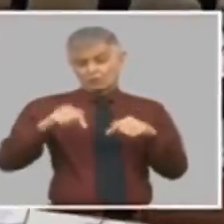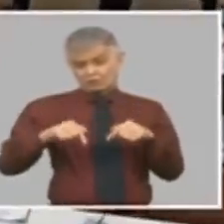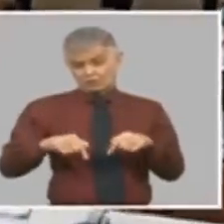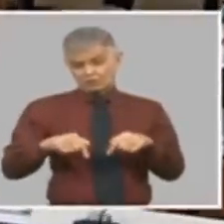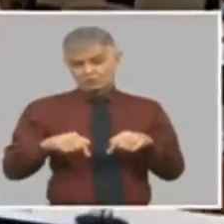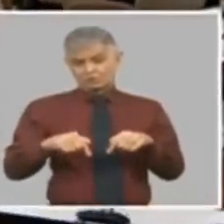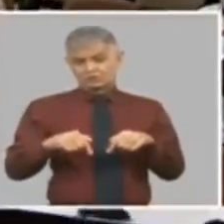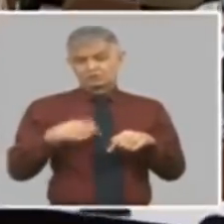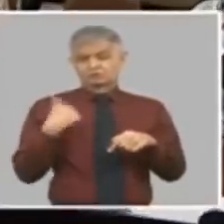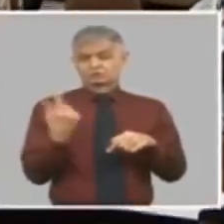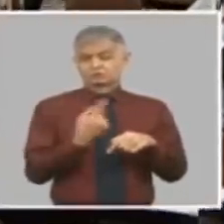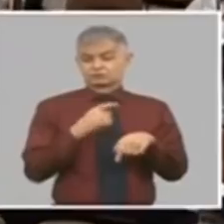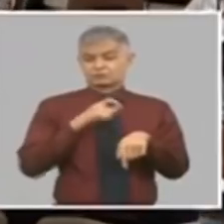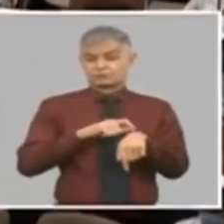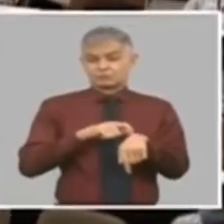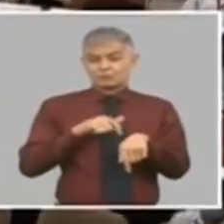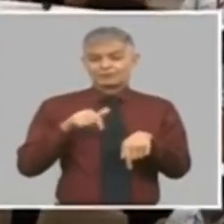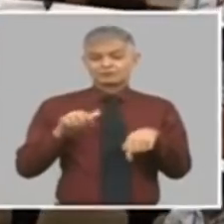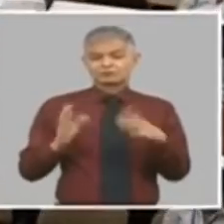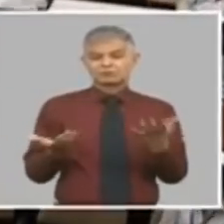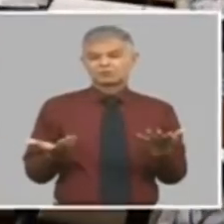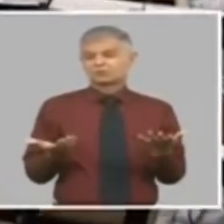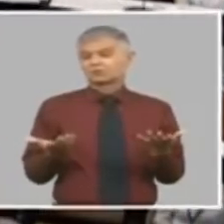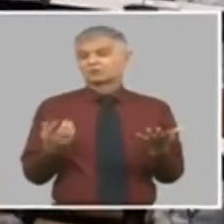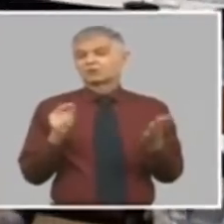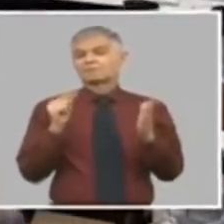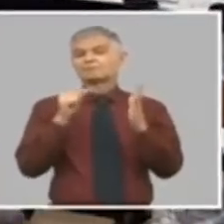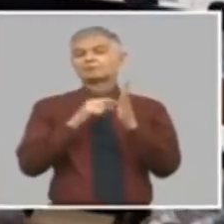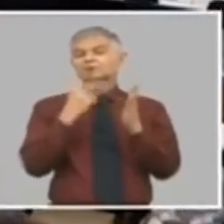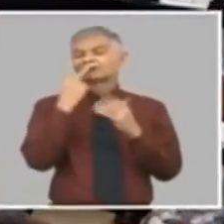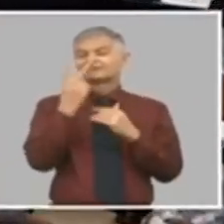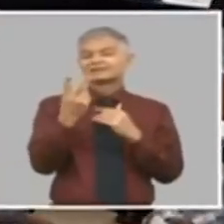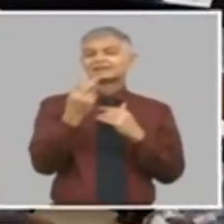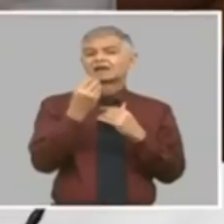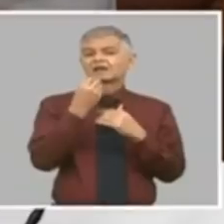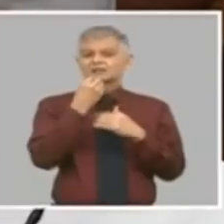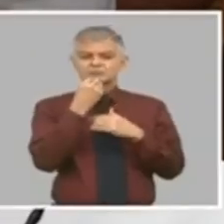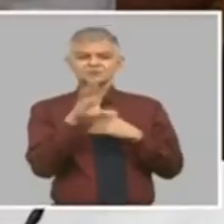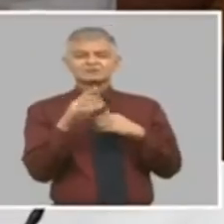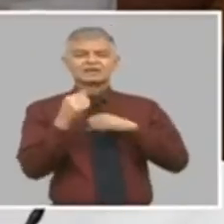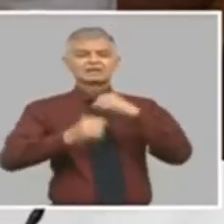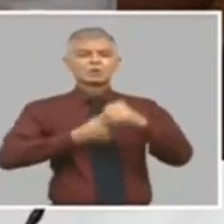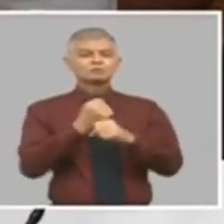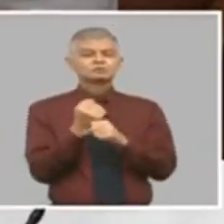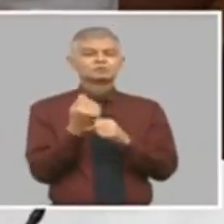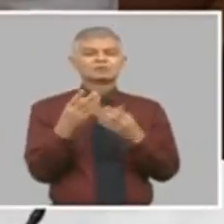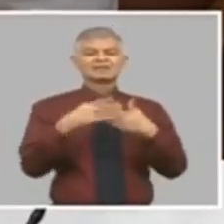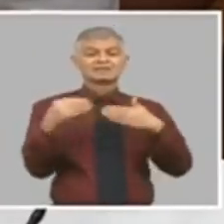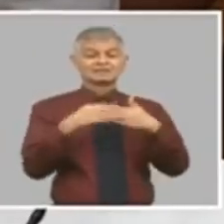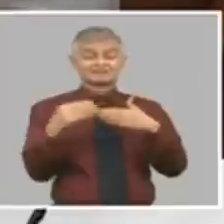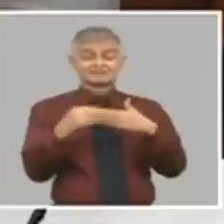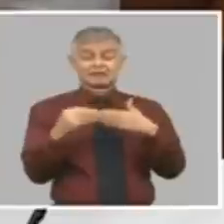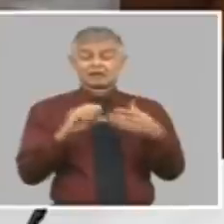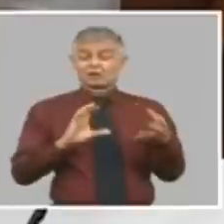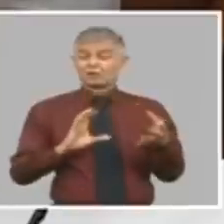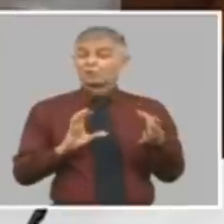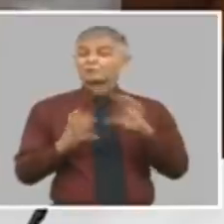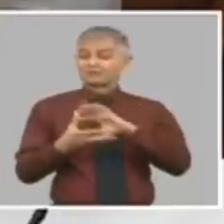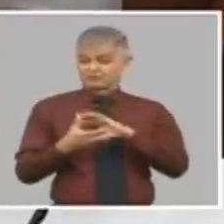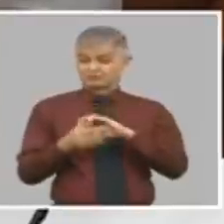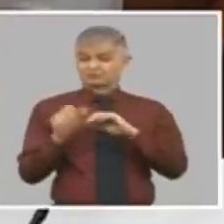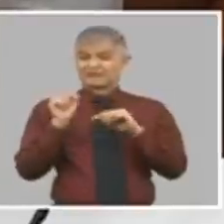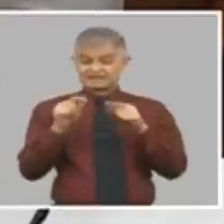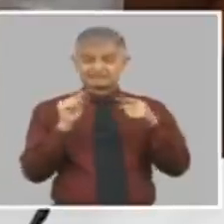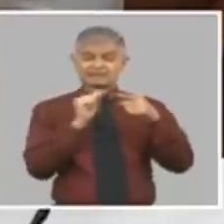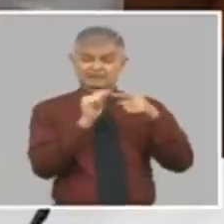en un momento desde el punto de vista de disponibilidad de divisas complejo. Ese es un tema.